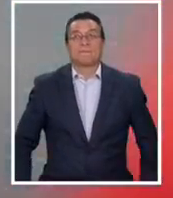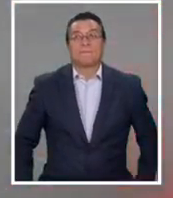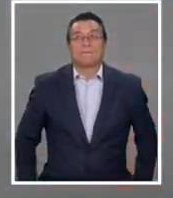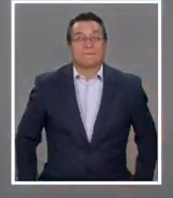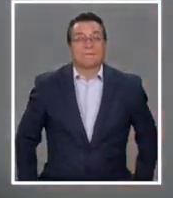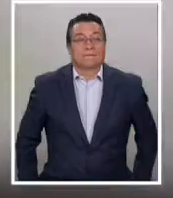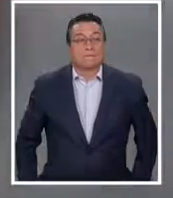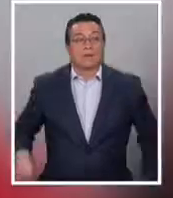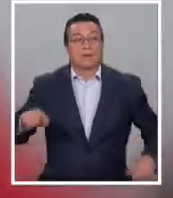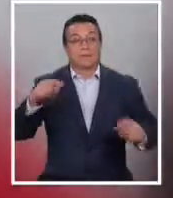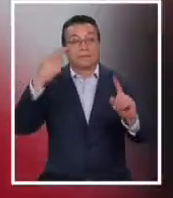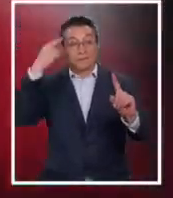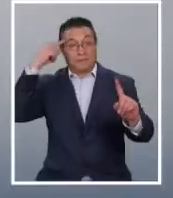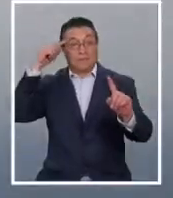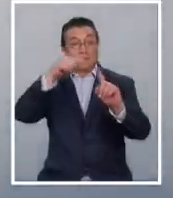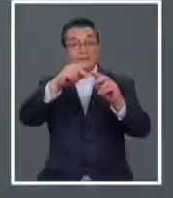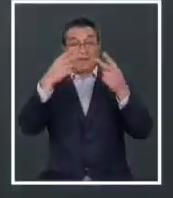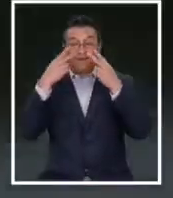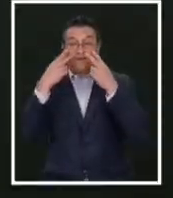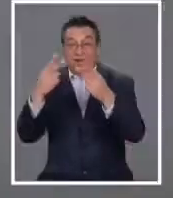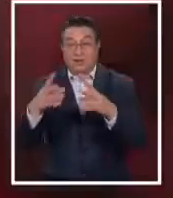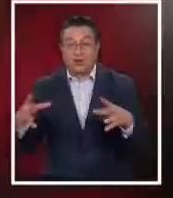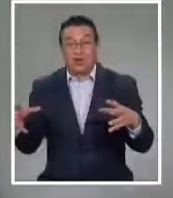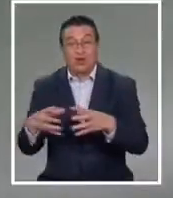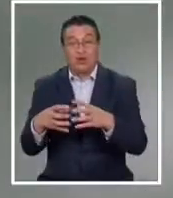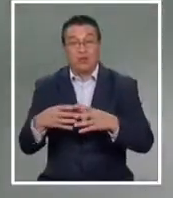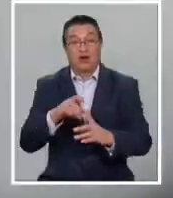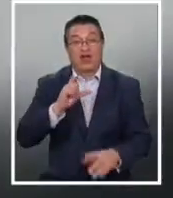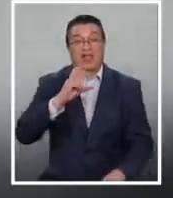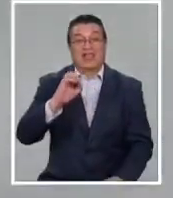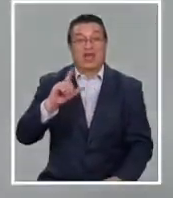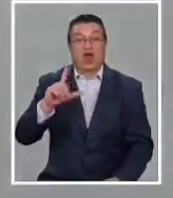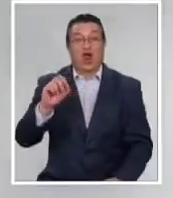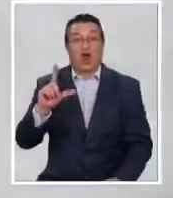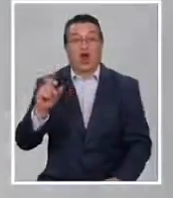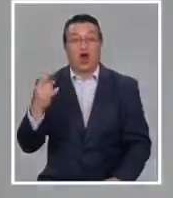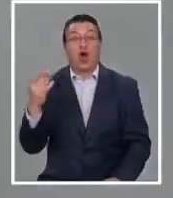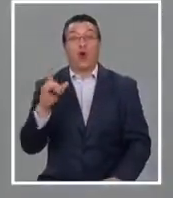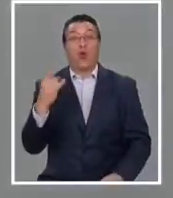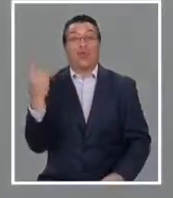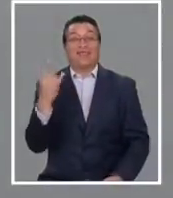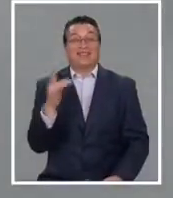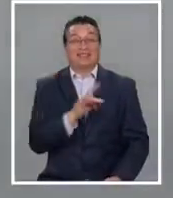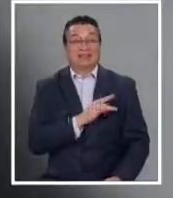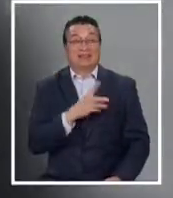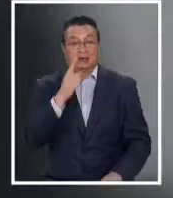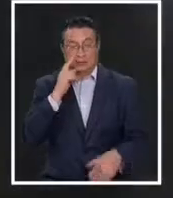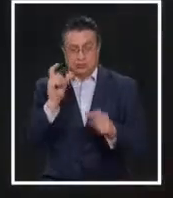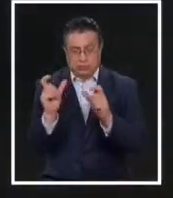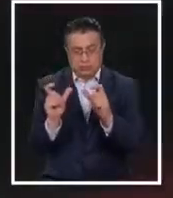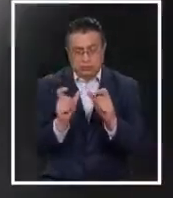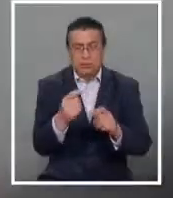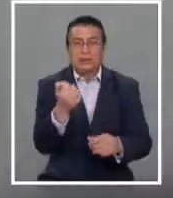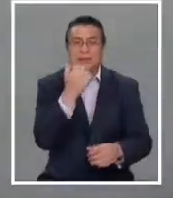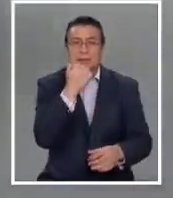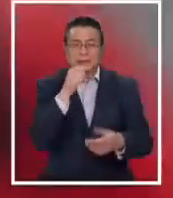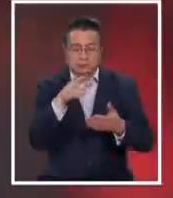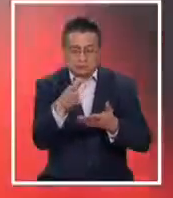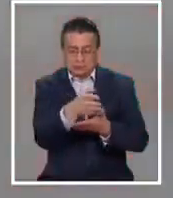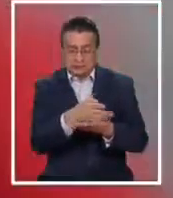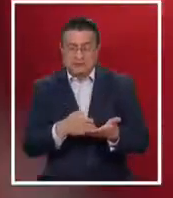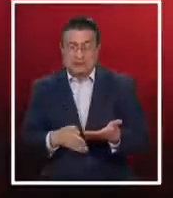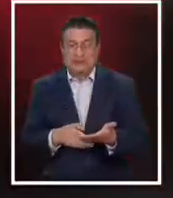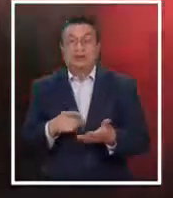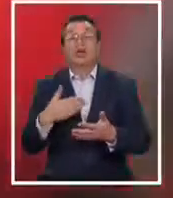El objetivo del viaje de este grupo de geólogos de la Universidad de Chile era monitorear la falla Likiñe